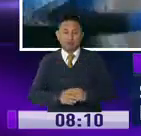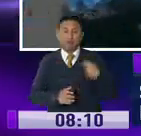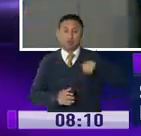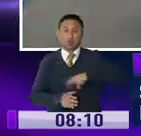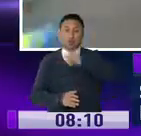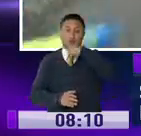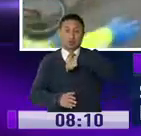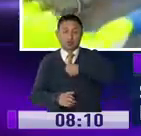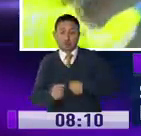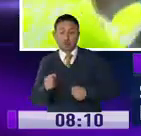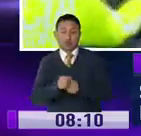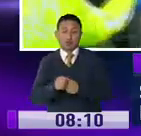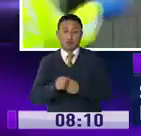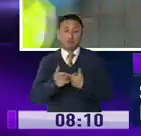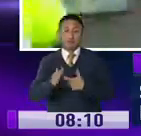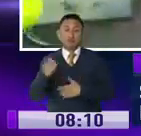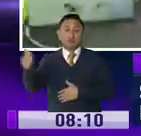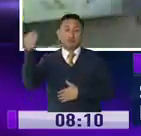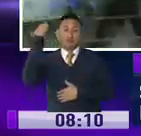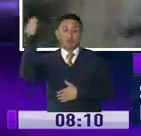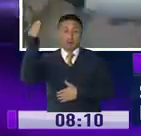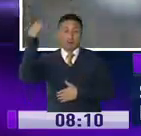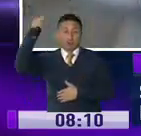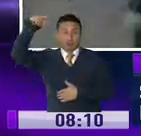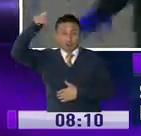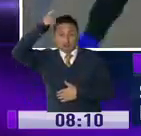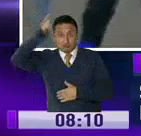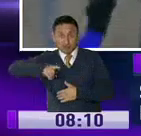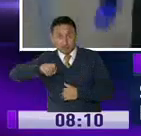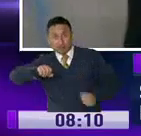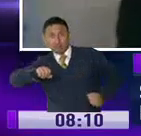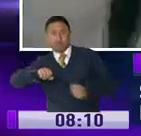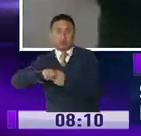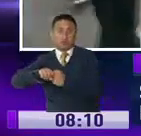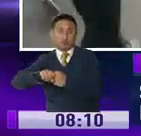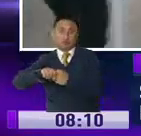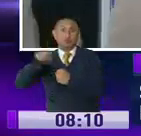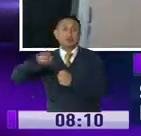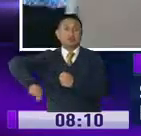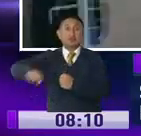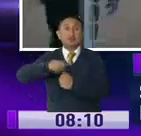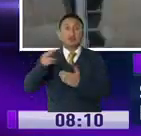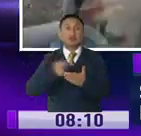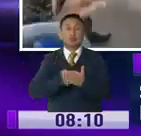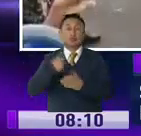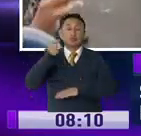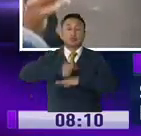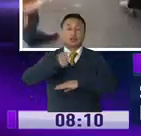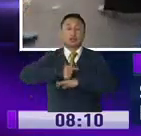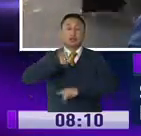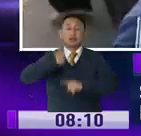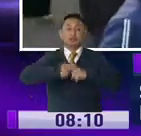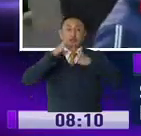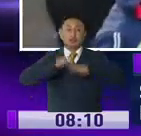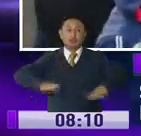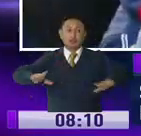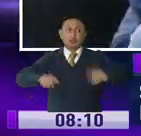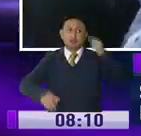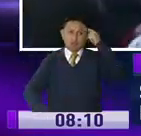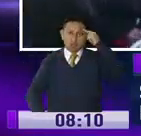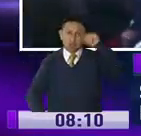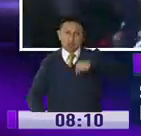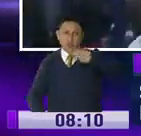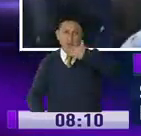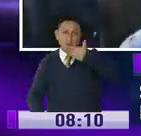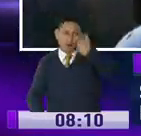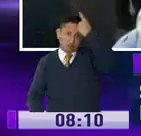estamos apoyando a la decisión del alcalde metropolitano de Quito, estamos apoyando las decisiones de la gerencia del mercado mayorista, porque creemos que son las